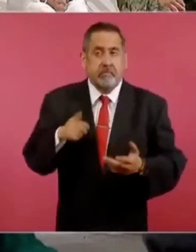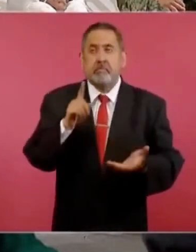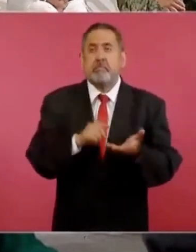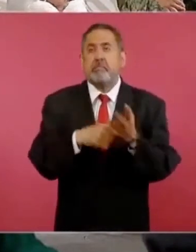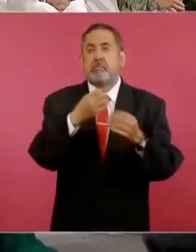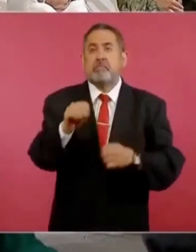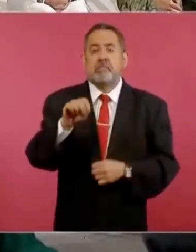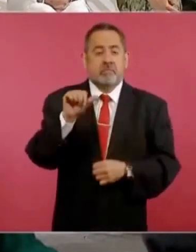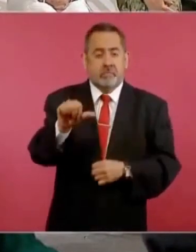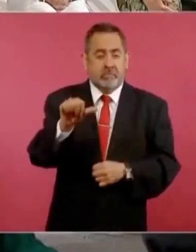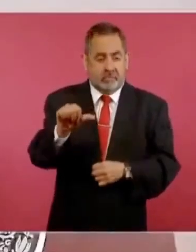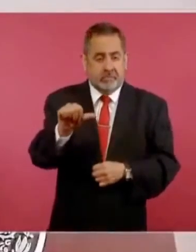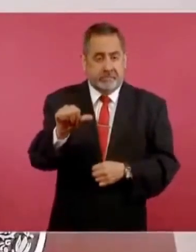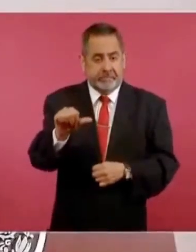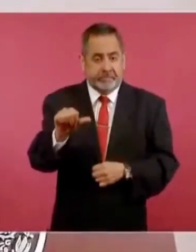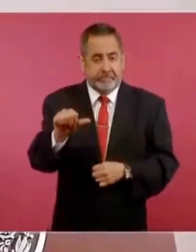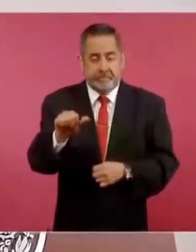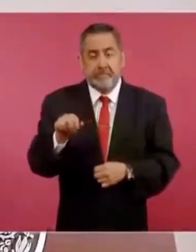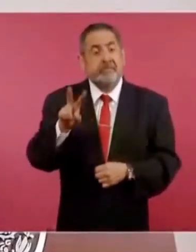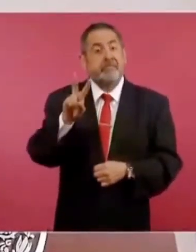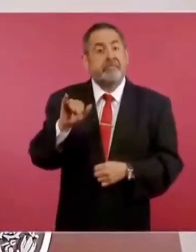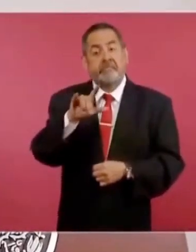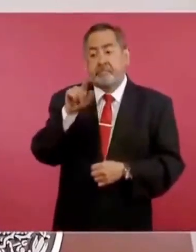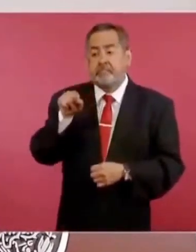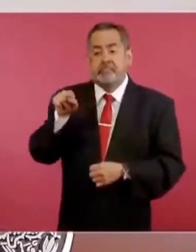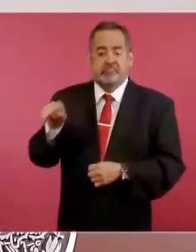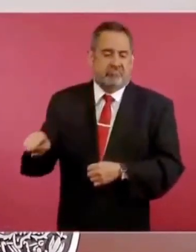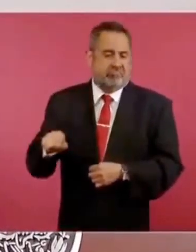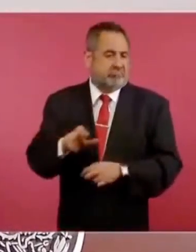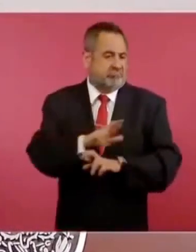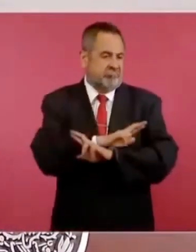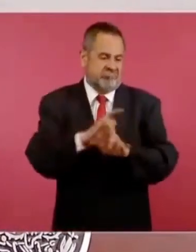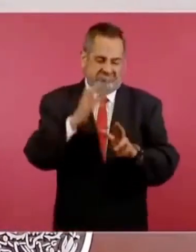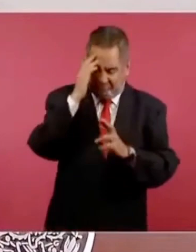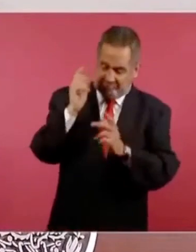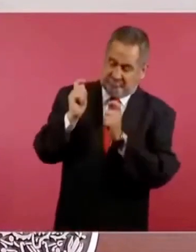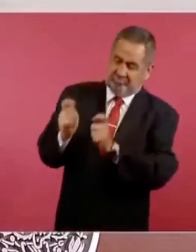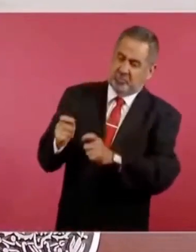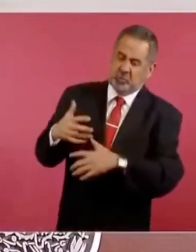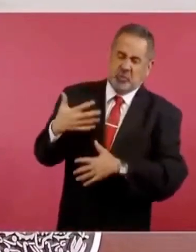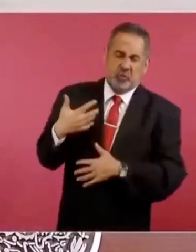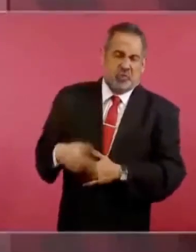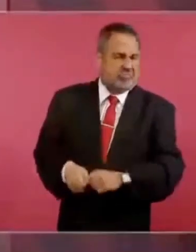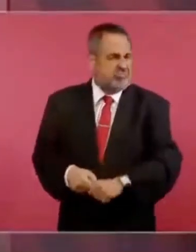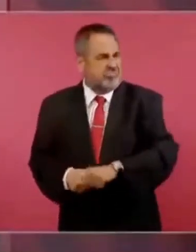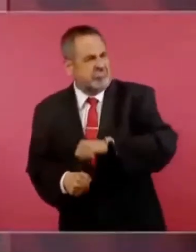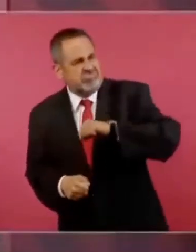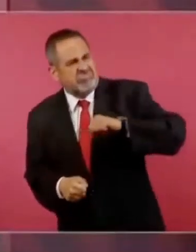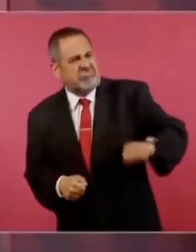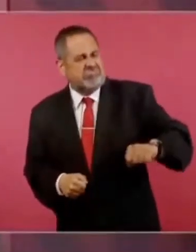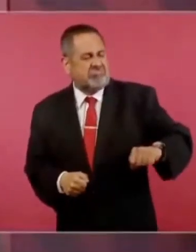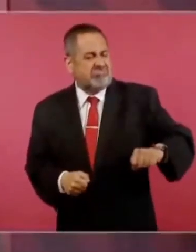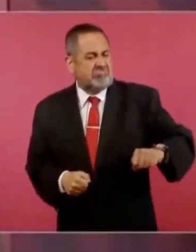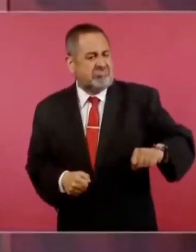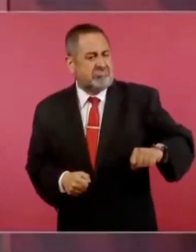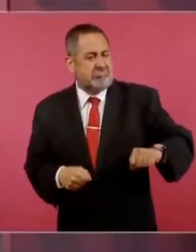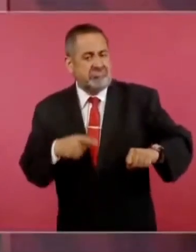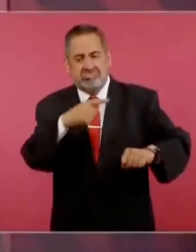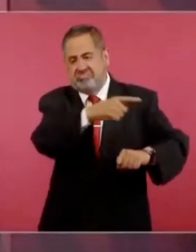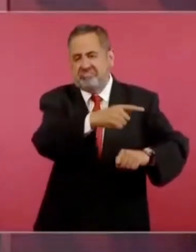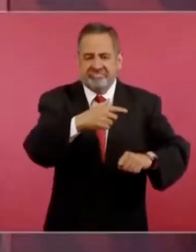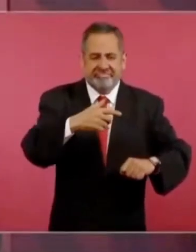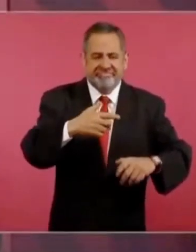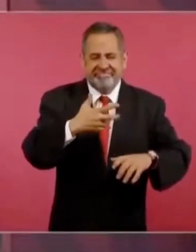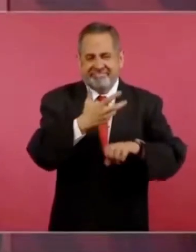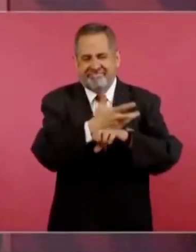1916, Villa se convirtió en un símbolo en la resistencia contra el imperialismo.